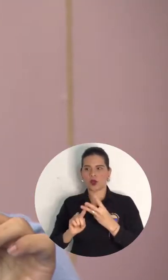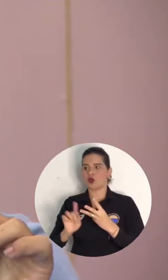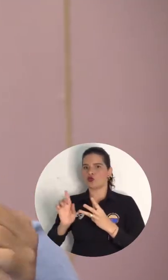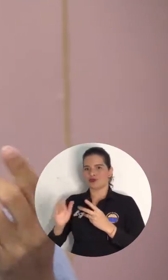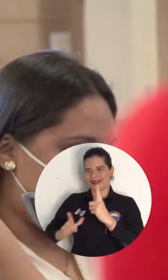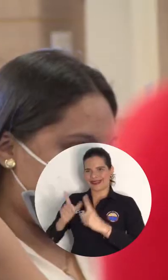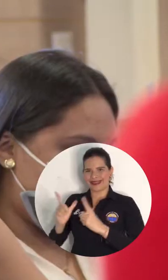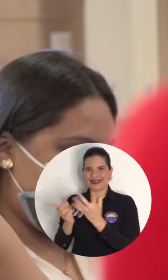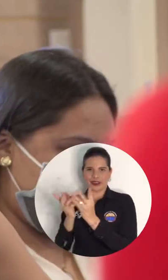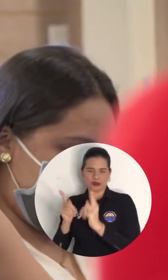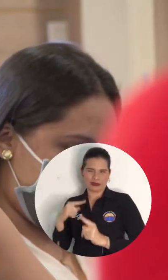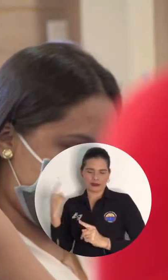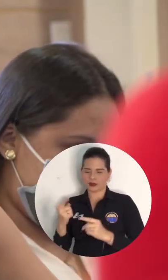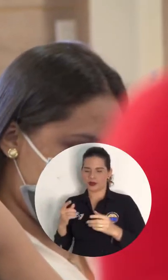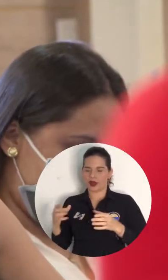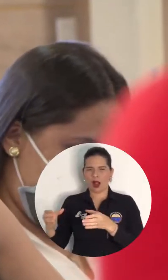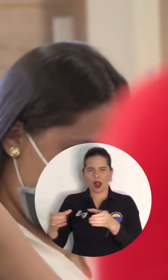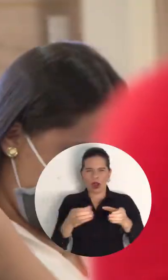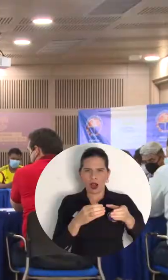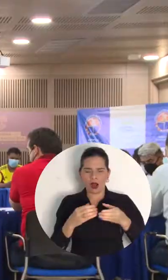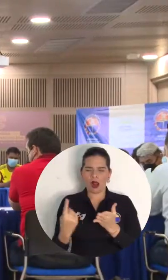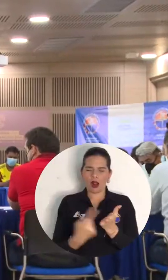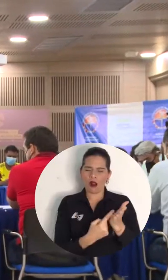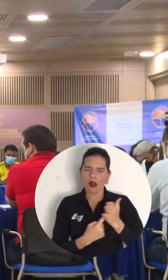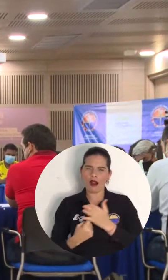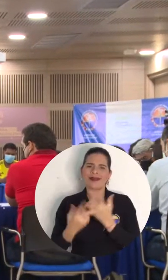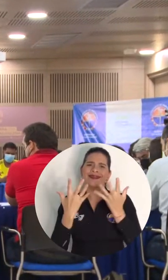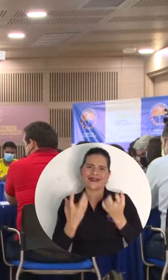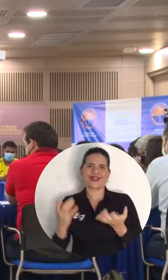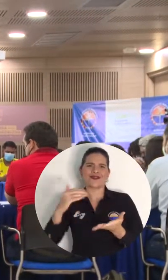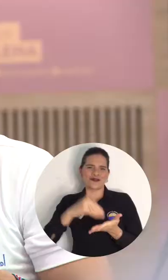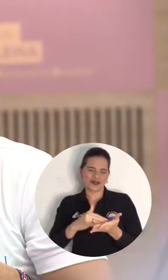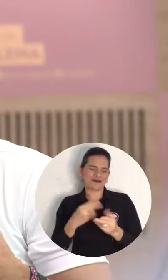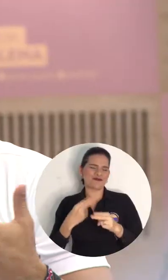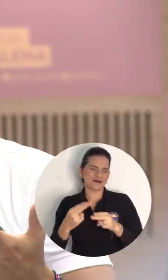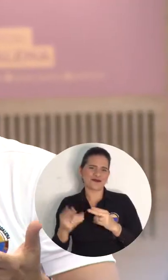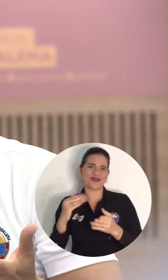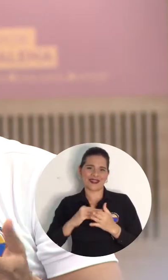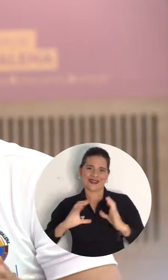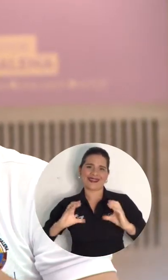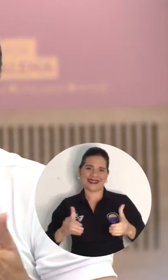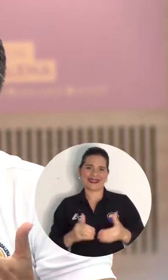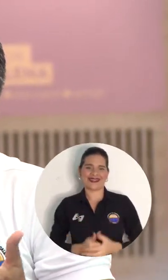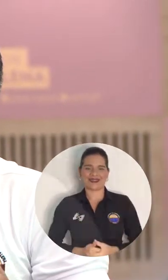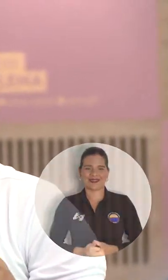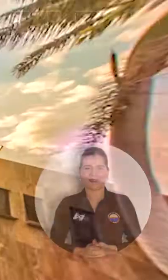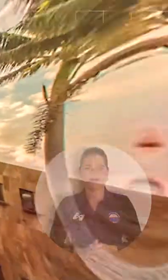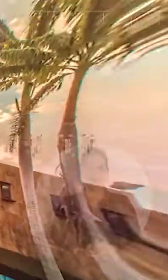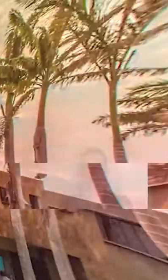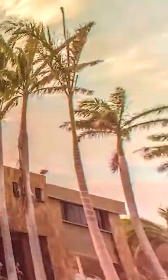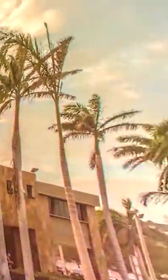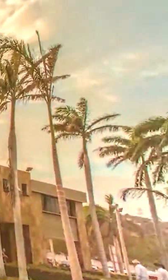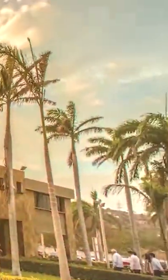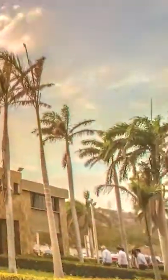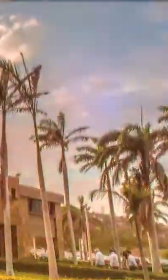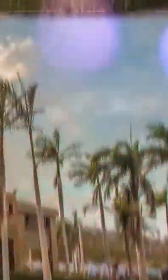líderes y estudiantes en general, en aras de buscar rutas para avanzar en la reanudación de las actividades académicas.